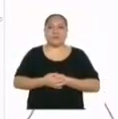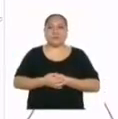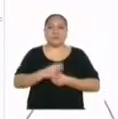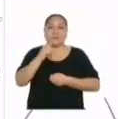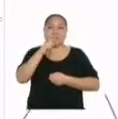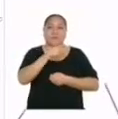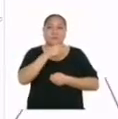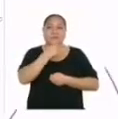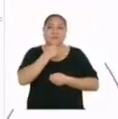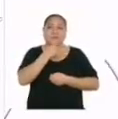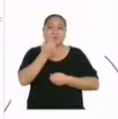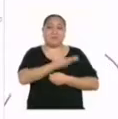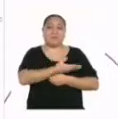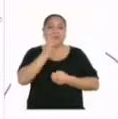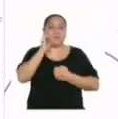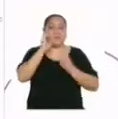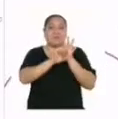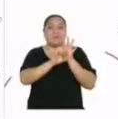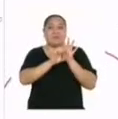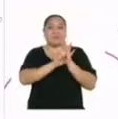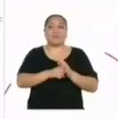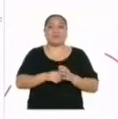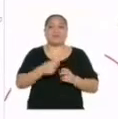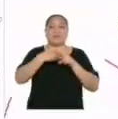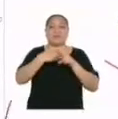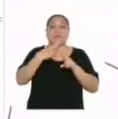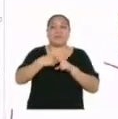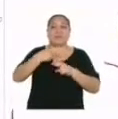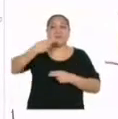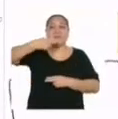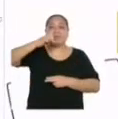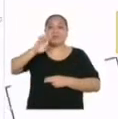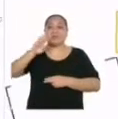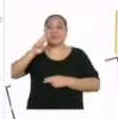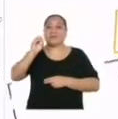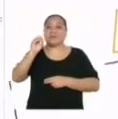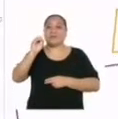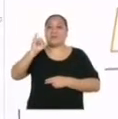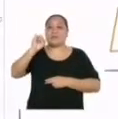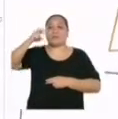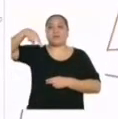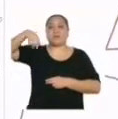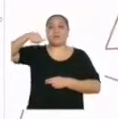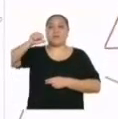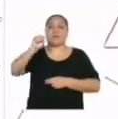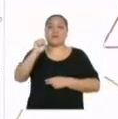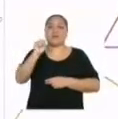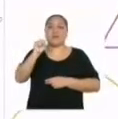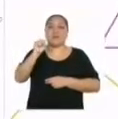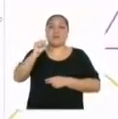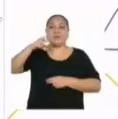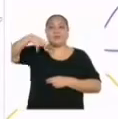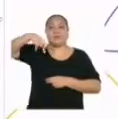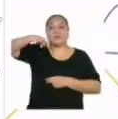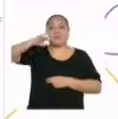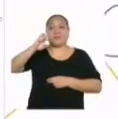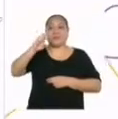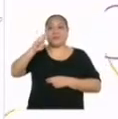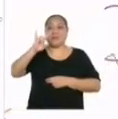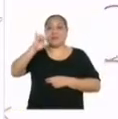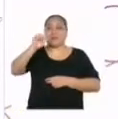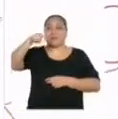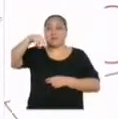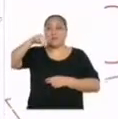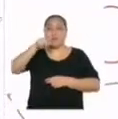Esta, por ejemplo, me gusta mucho. Se llama Heroínas Peruanas. Con esta cuenta he aprendido sobre muchas mujeres